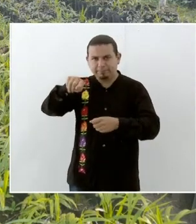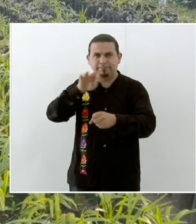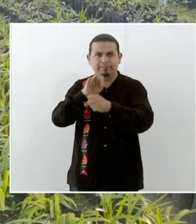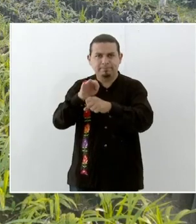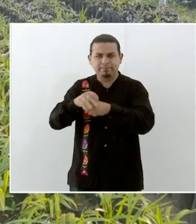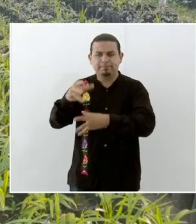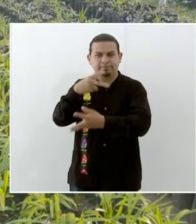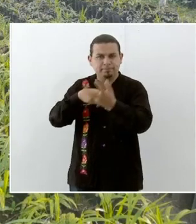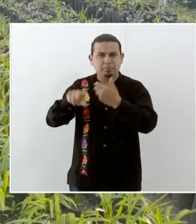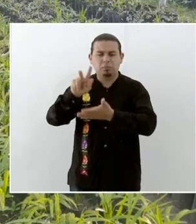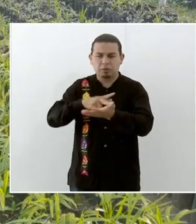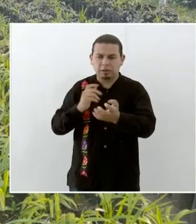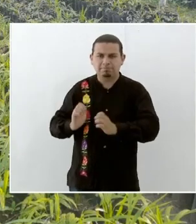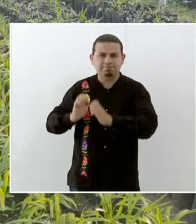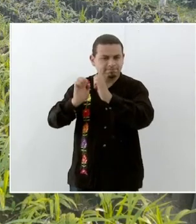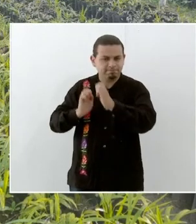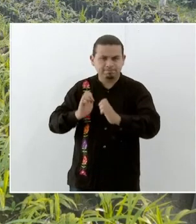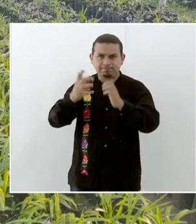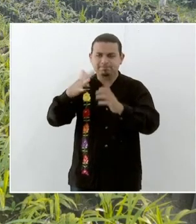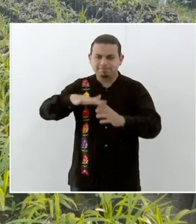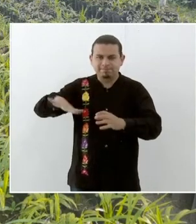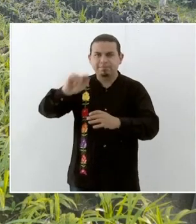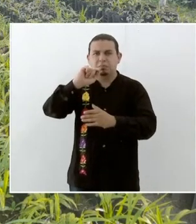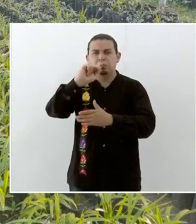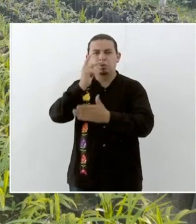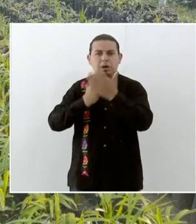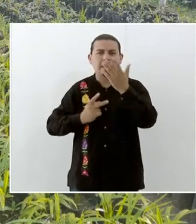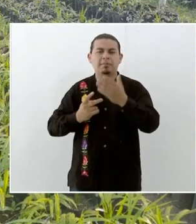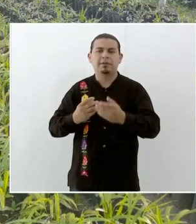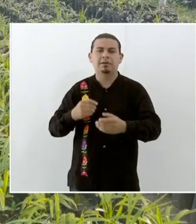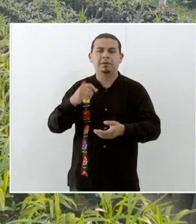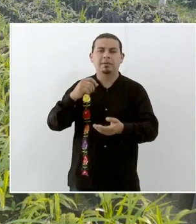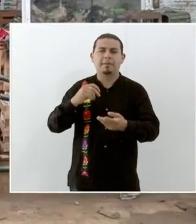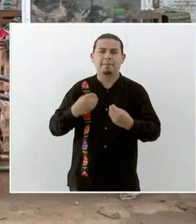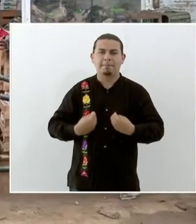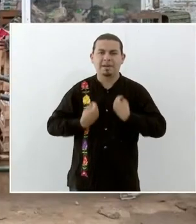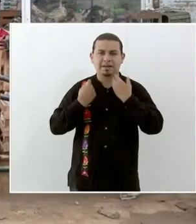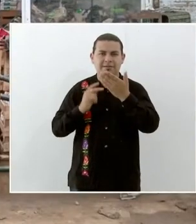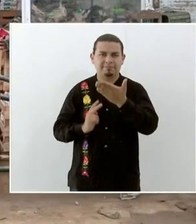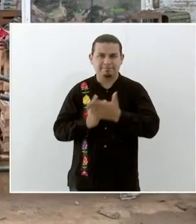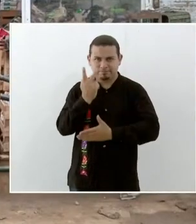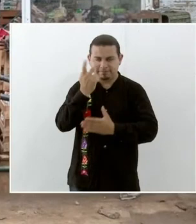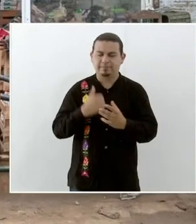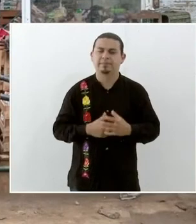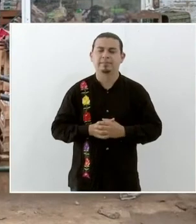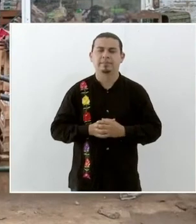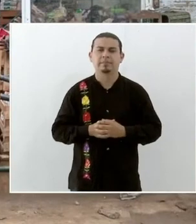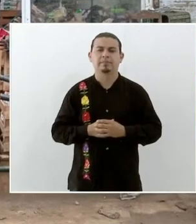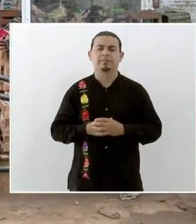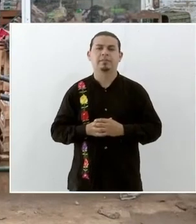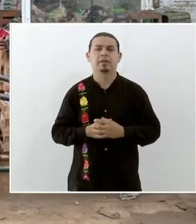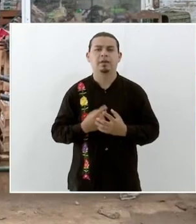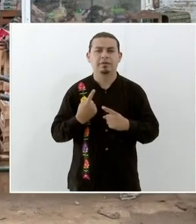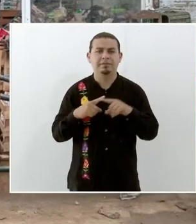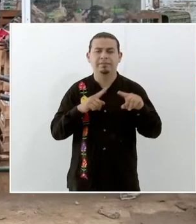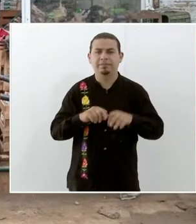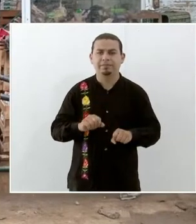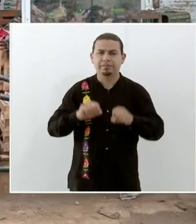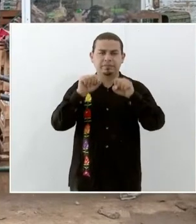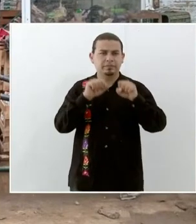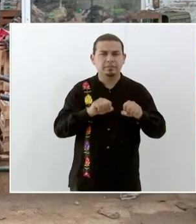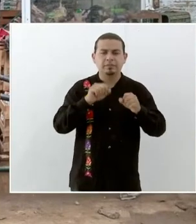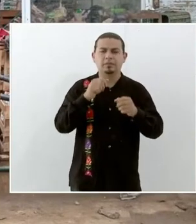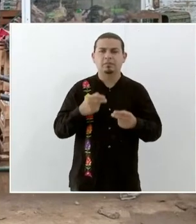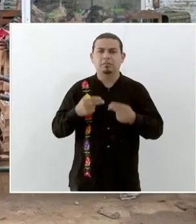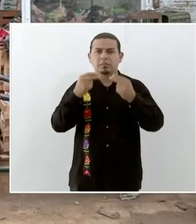restituir los avances del programa. Adelante. En el caso de los locales comerciales se va a entregar